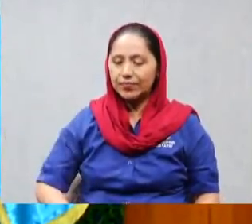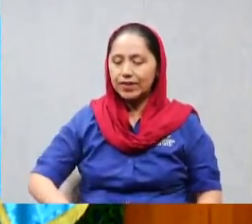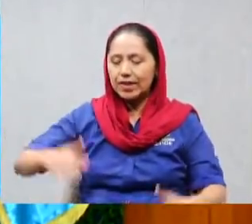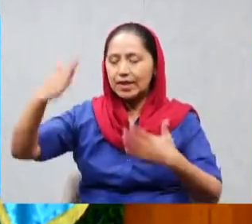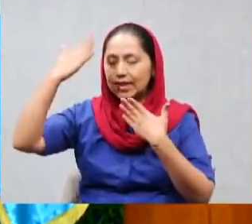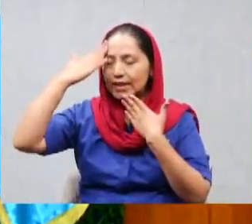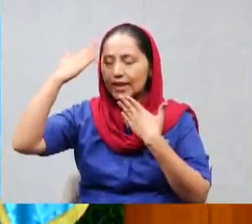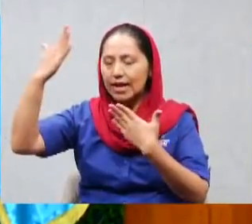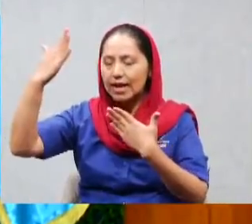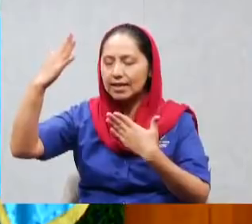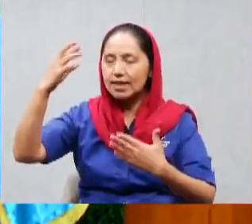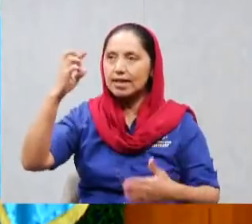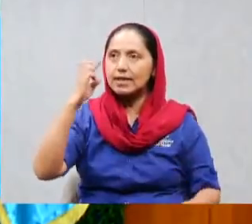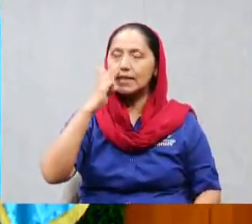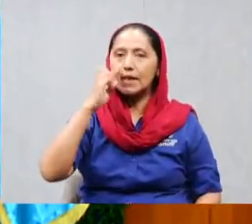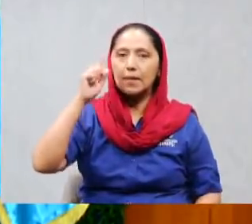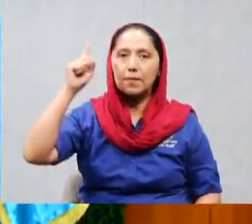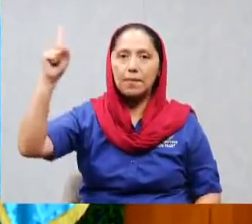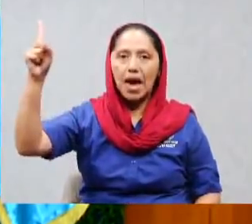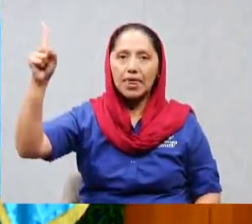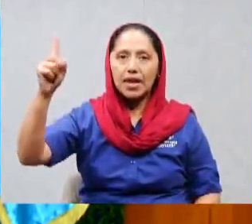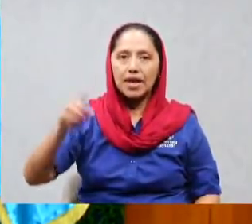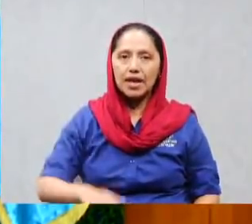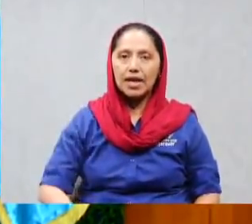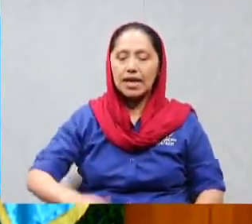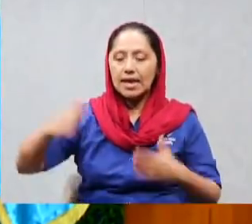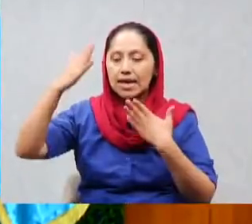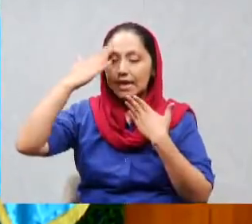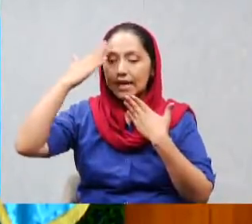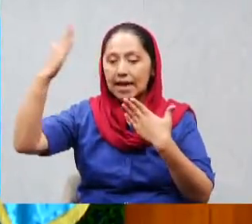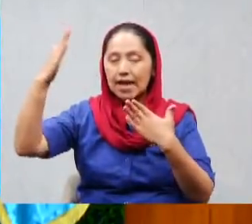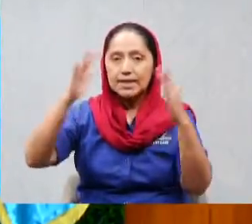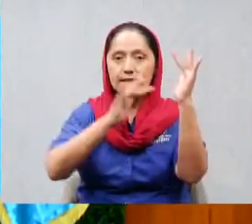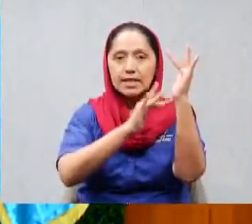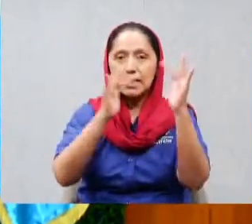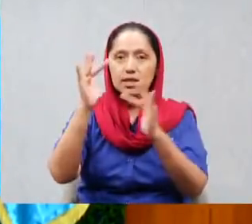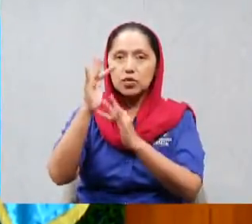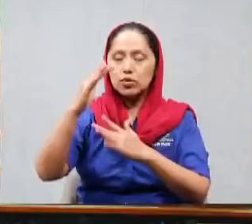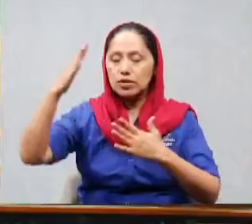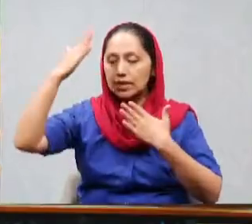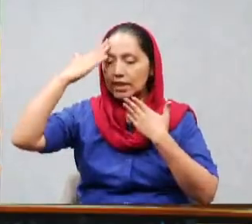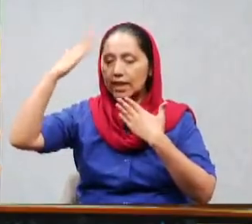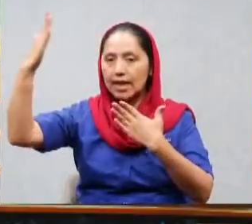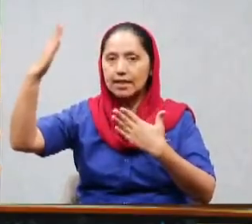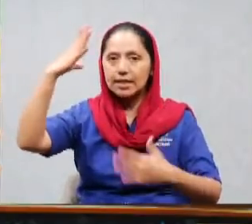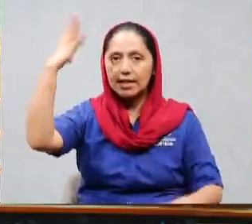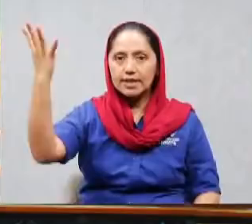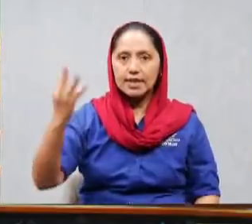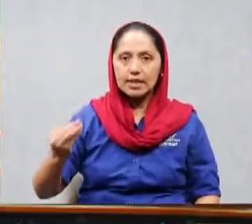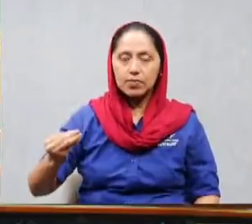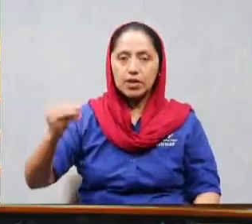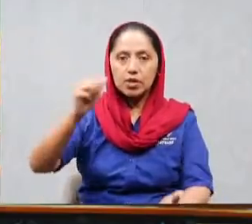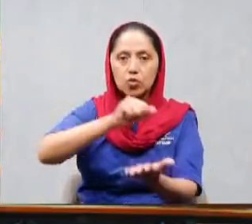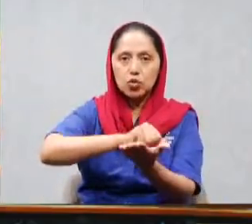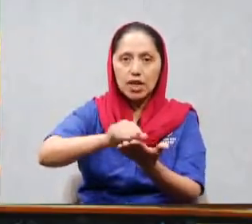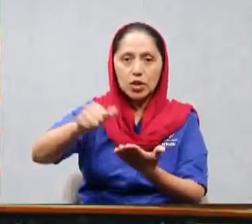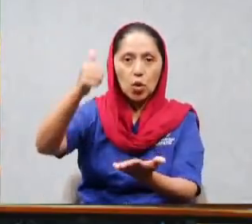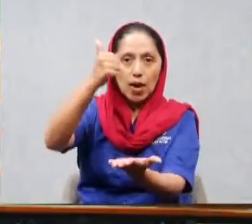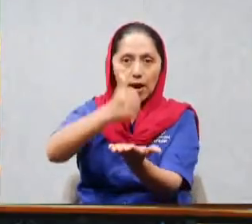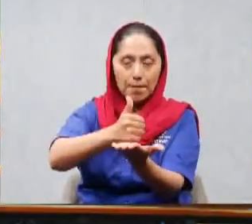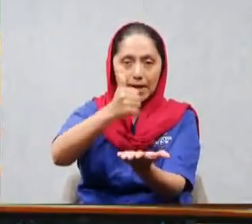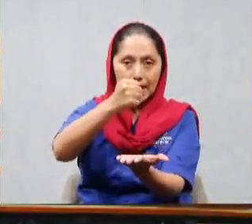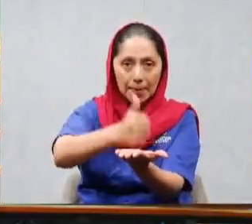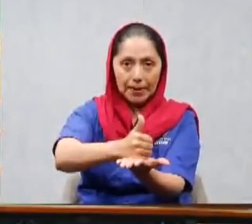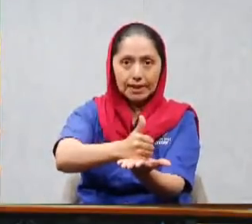gracias Padre gracias Hijo y gracias Espíritu Santo Amén Amén